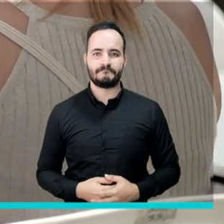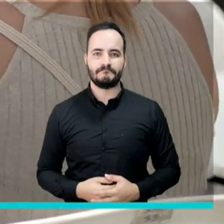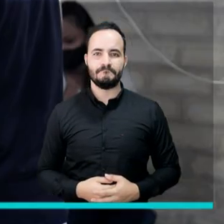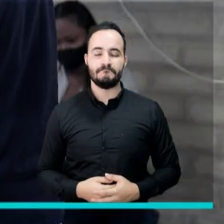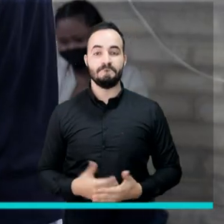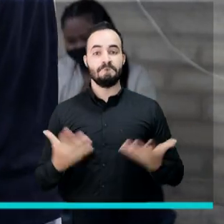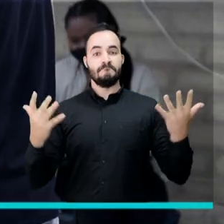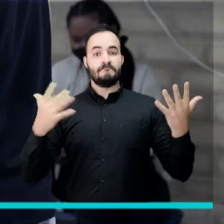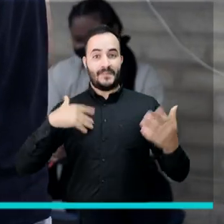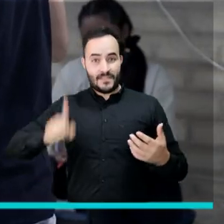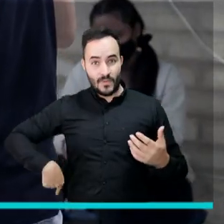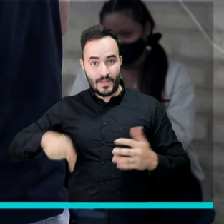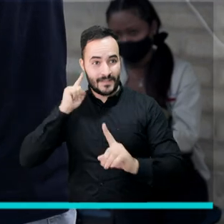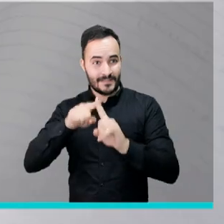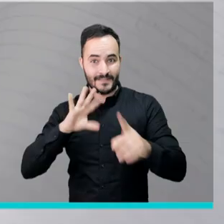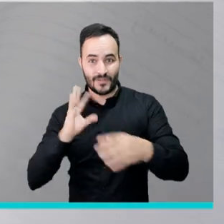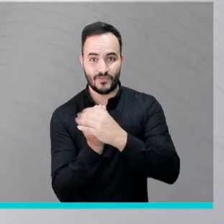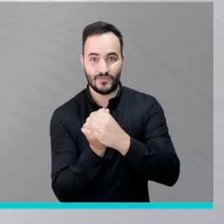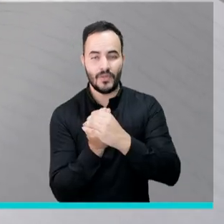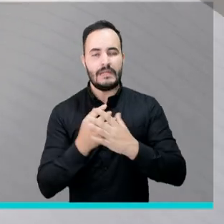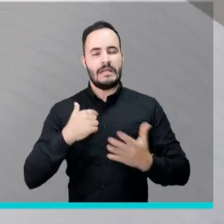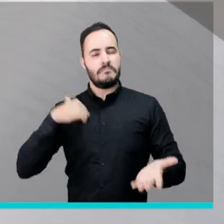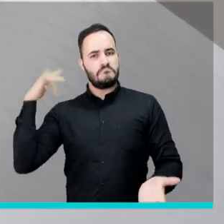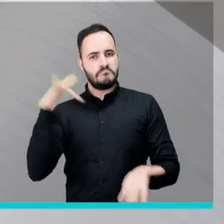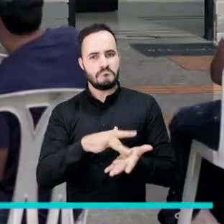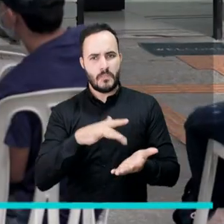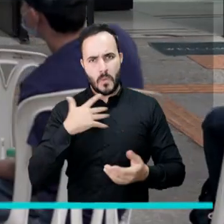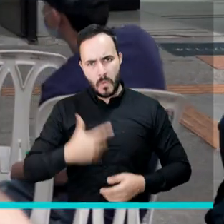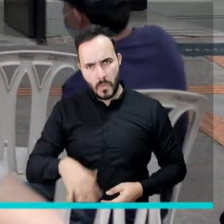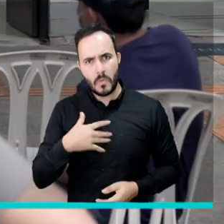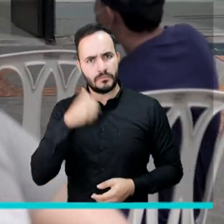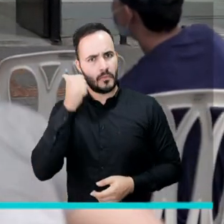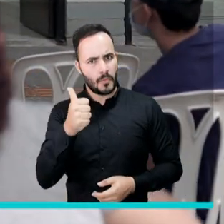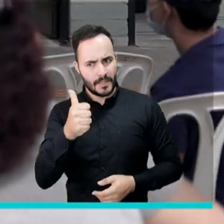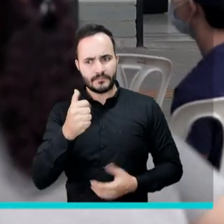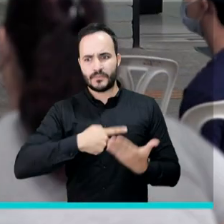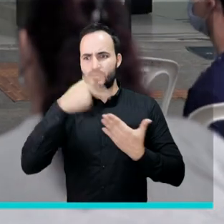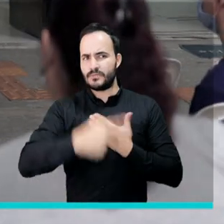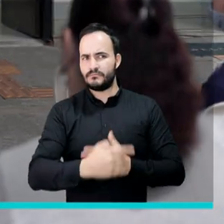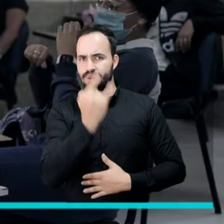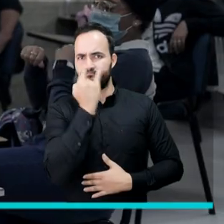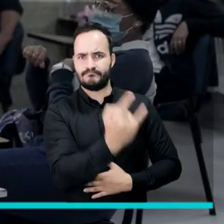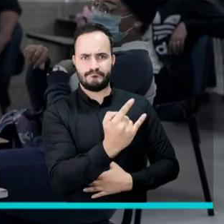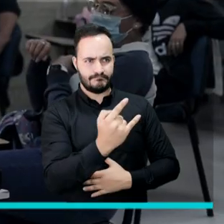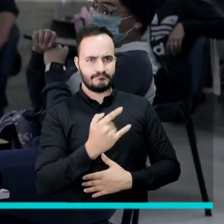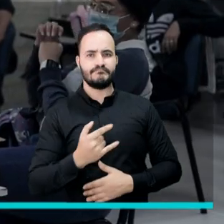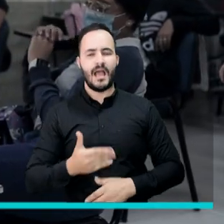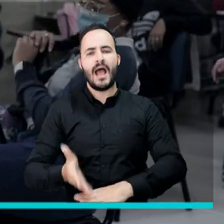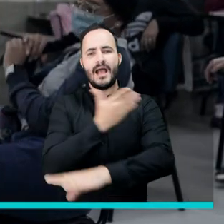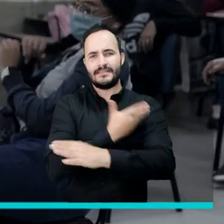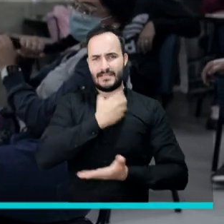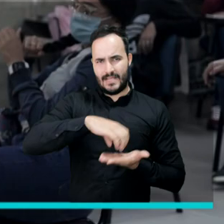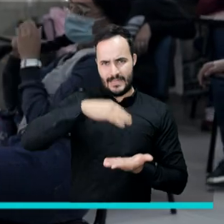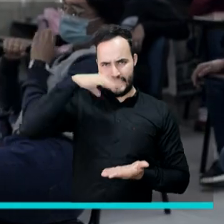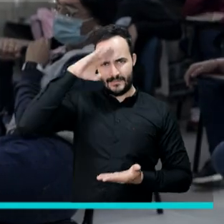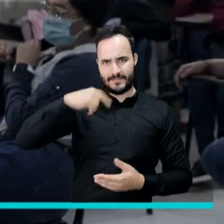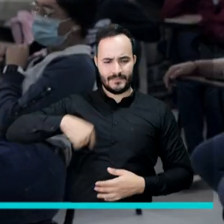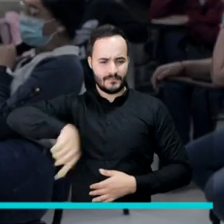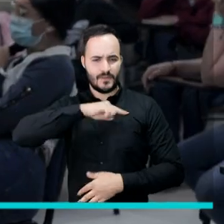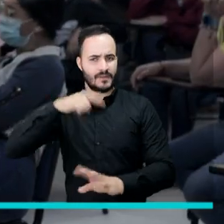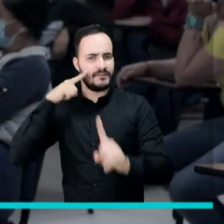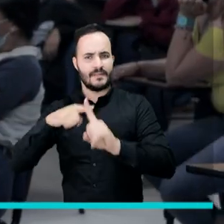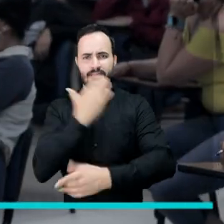Bueno, la Escuela para la Inclusión para mí fue un proyecto que había hecho la Alcaldía para